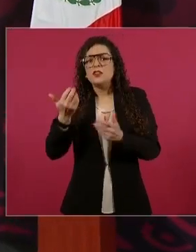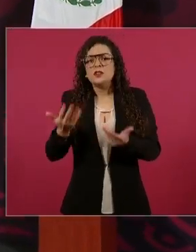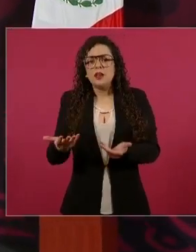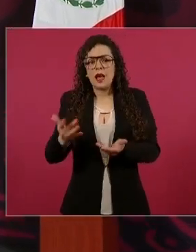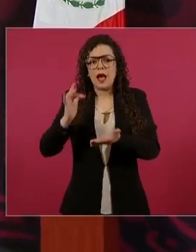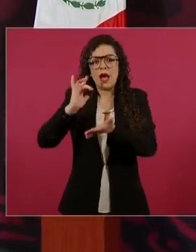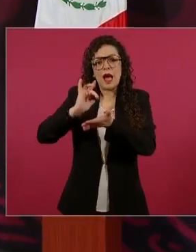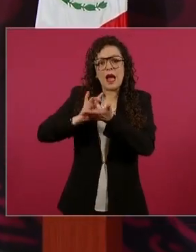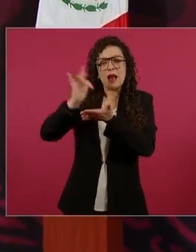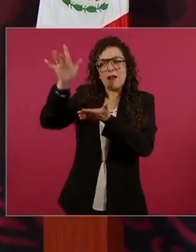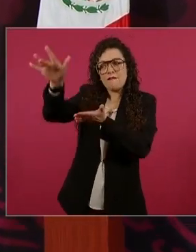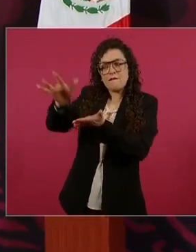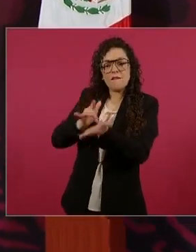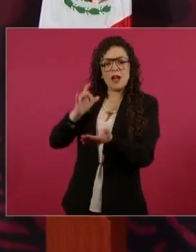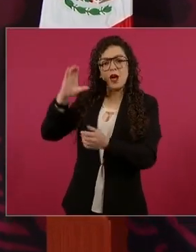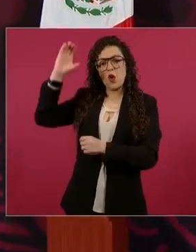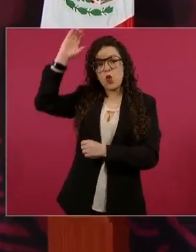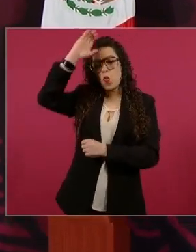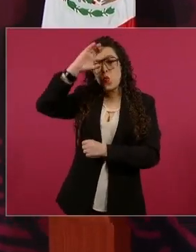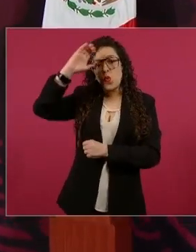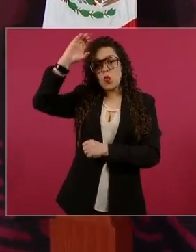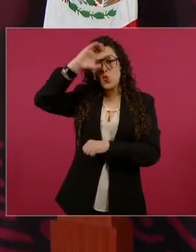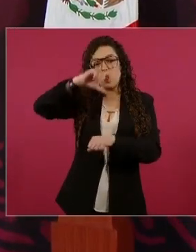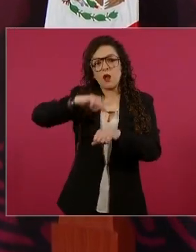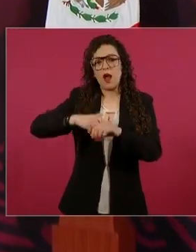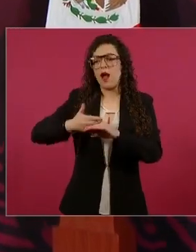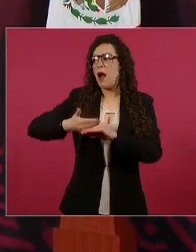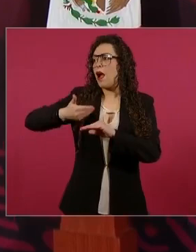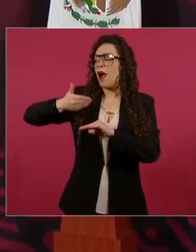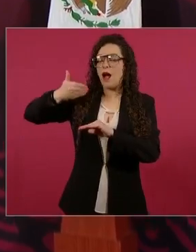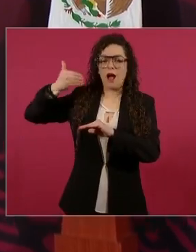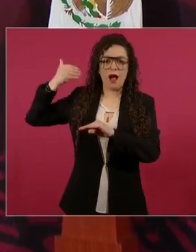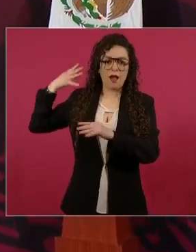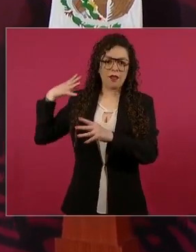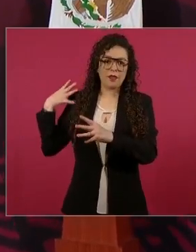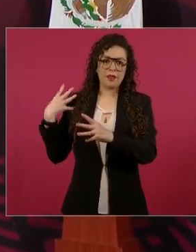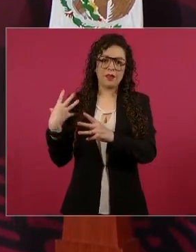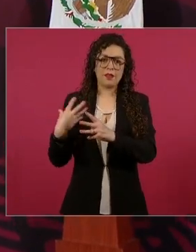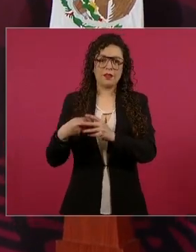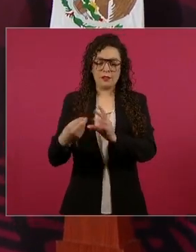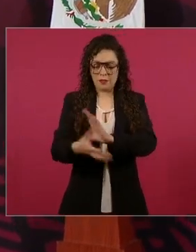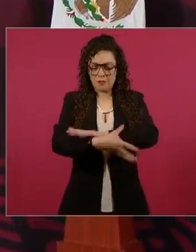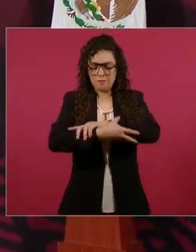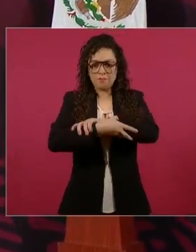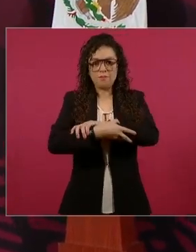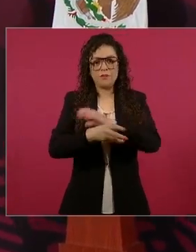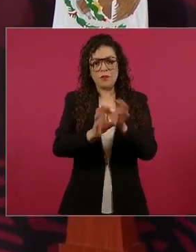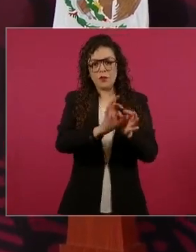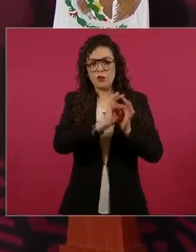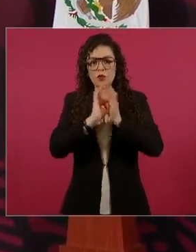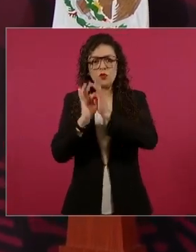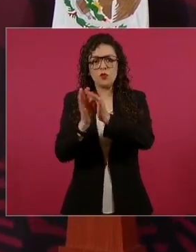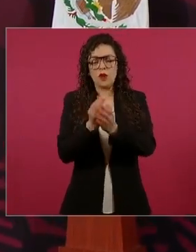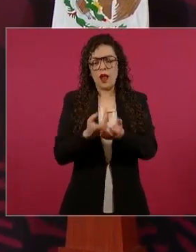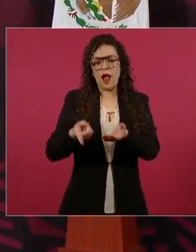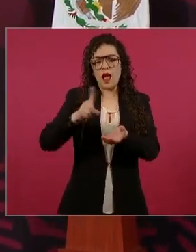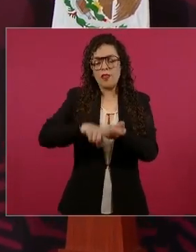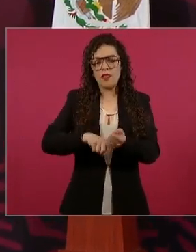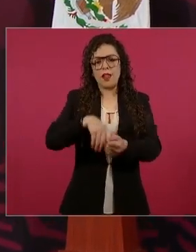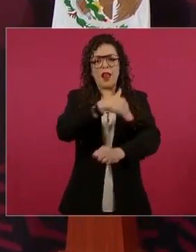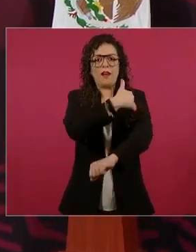por la solidaridad, la fraternidad que hay en nuestras familias, por nuestras costumbres.